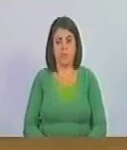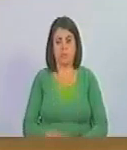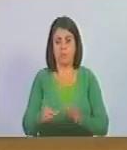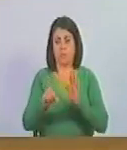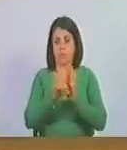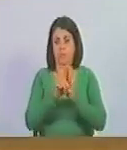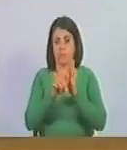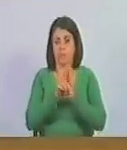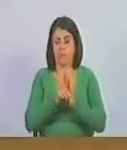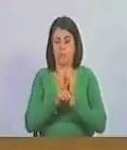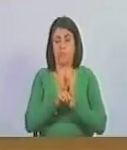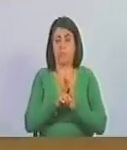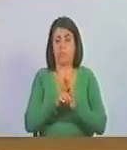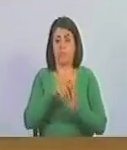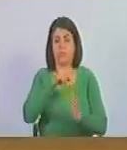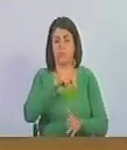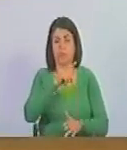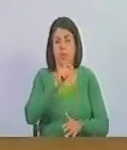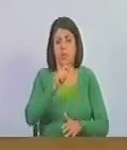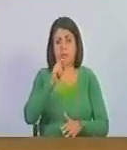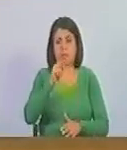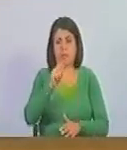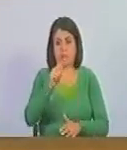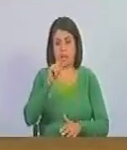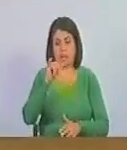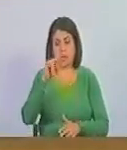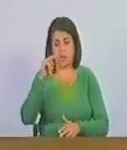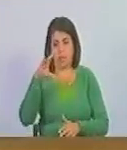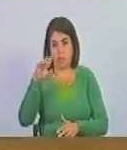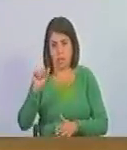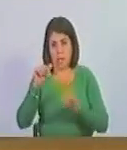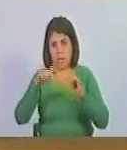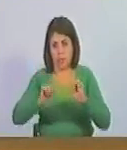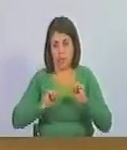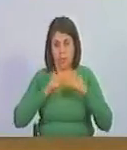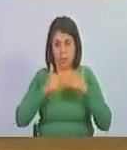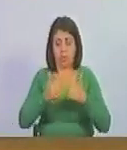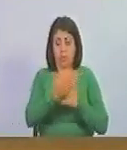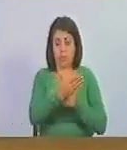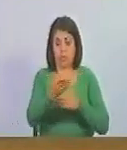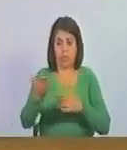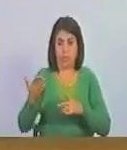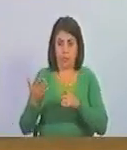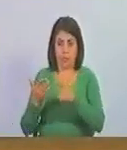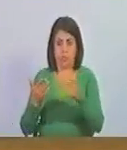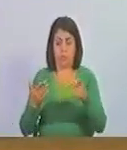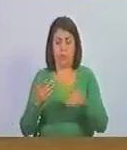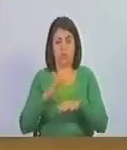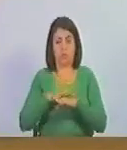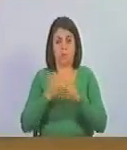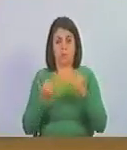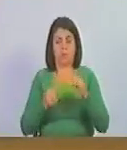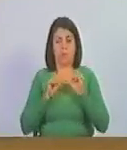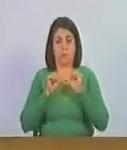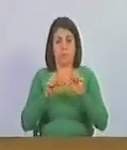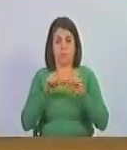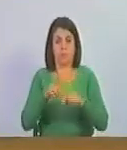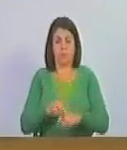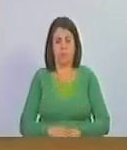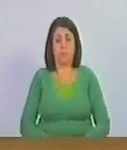decreto de Pativilca, que en algún momento, aquí comentamos frente a ustedes, por el cual se establecía